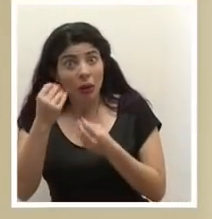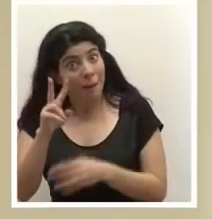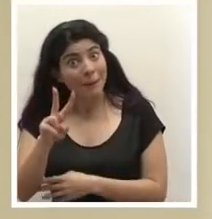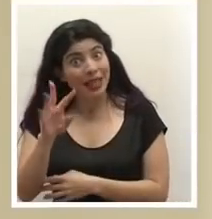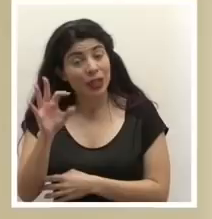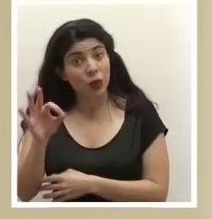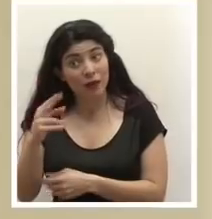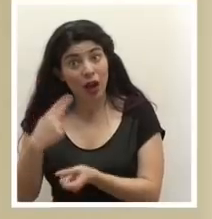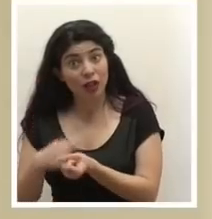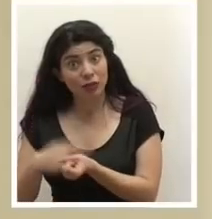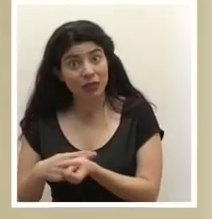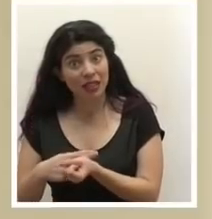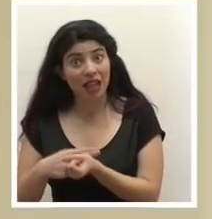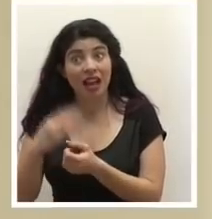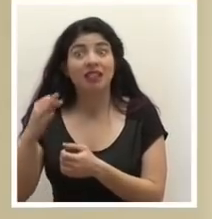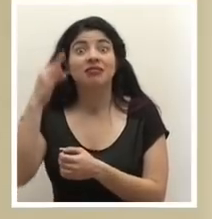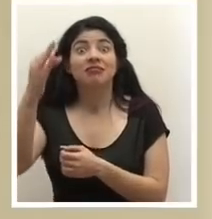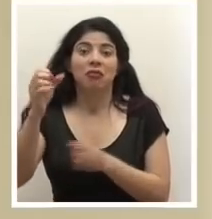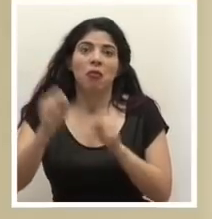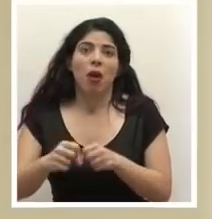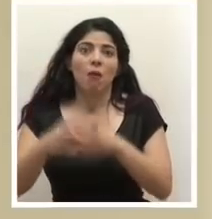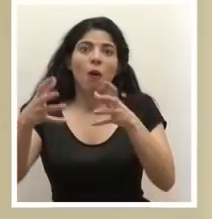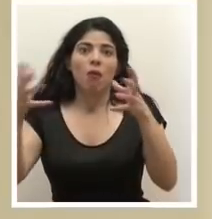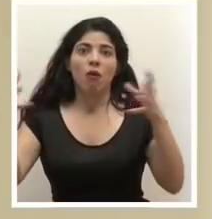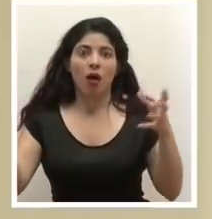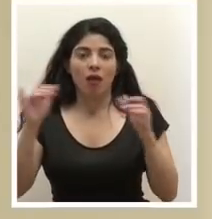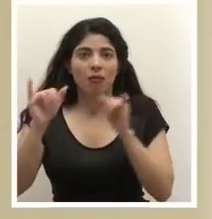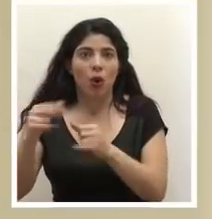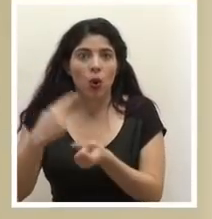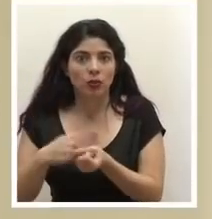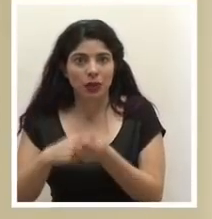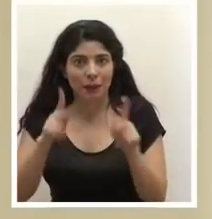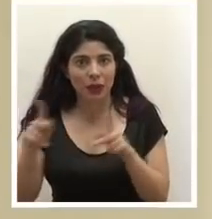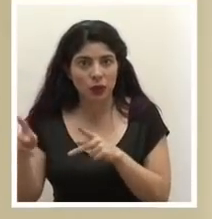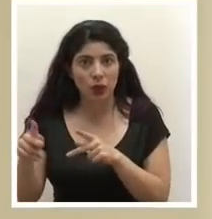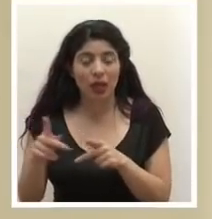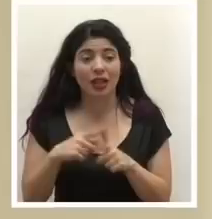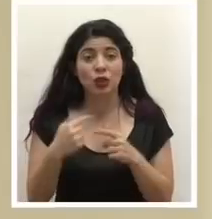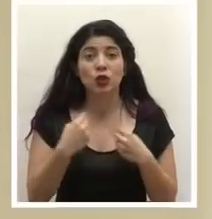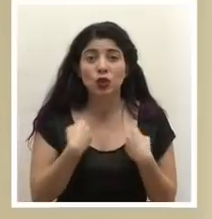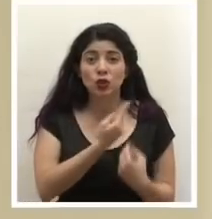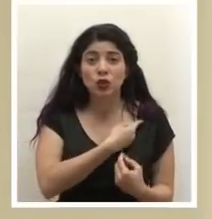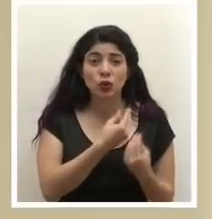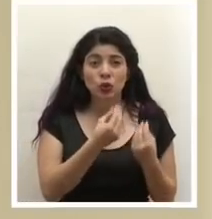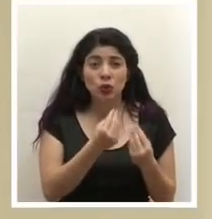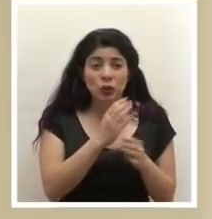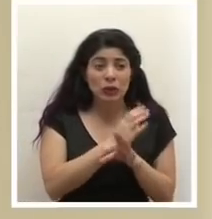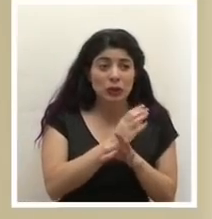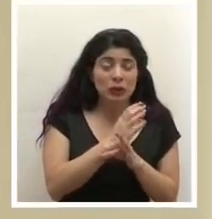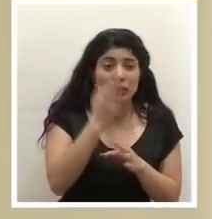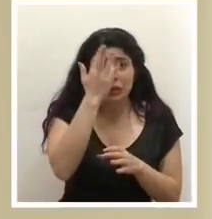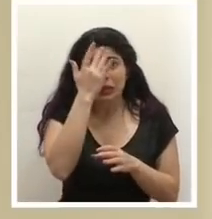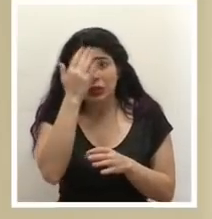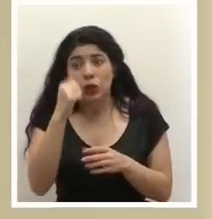personas hospitalizadas, sino una suma muchísimo mayor. Y lo que tanto hemos justamente temido, el colapso